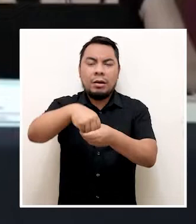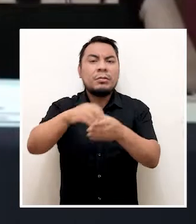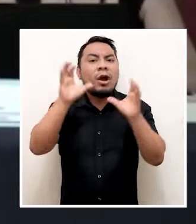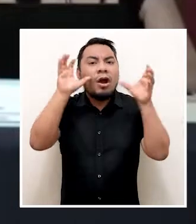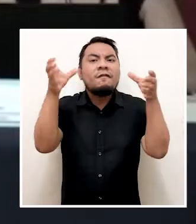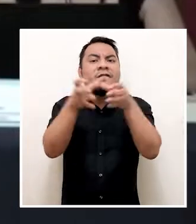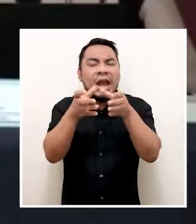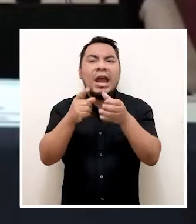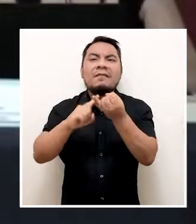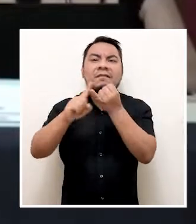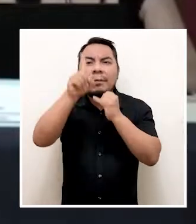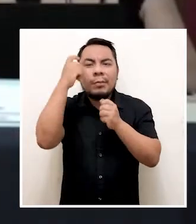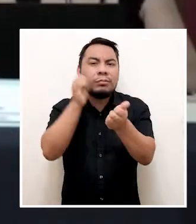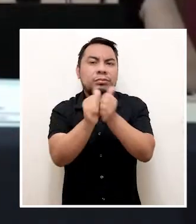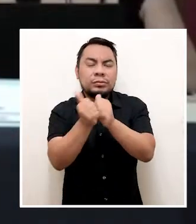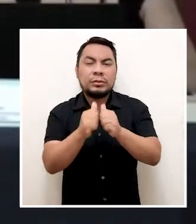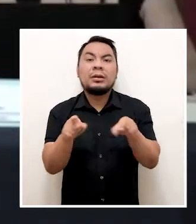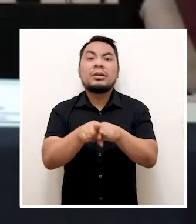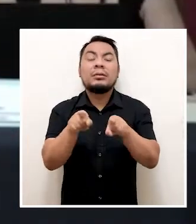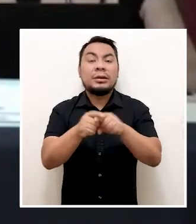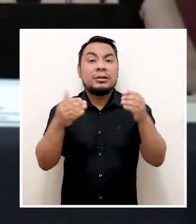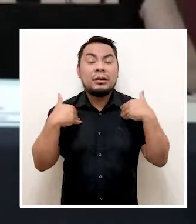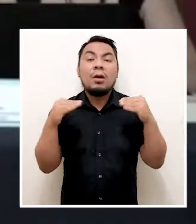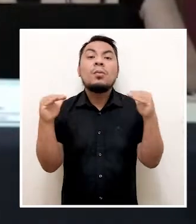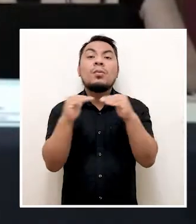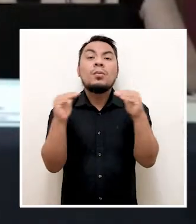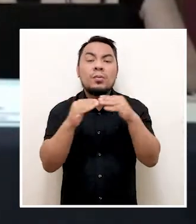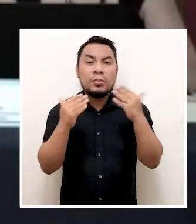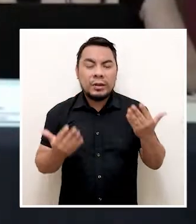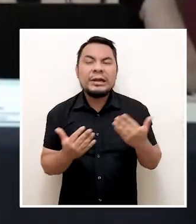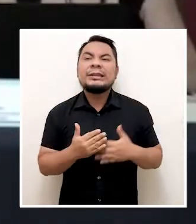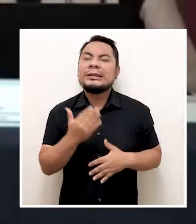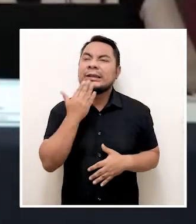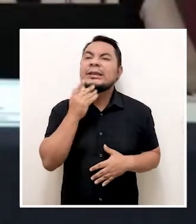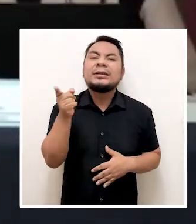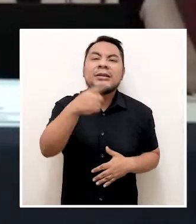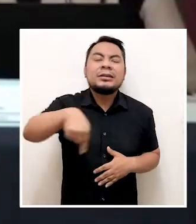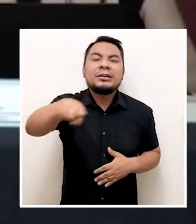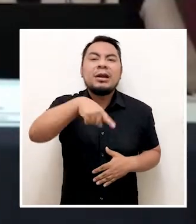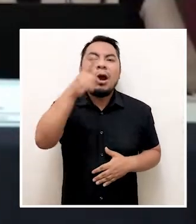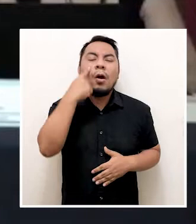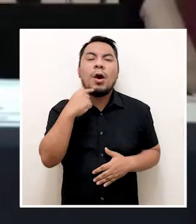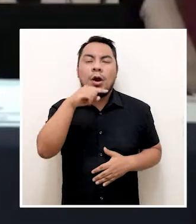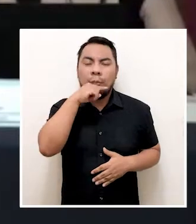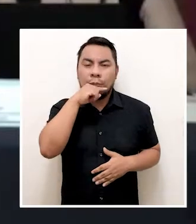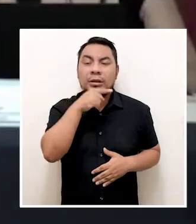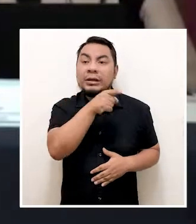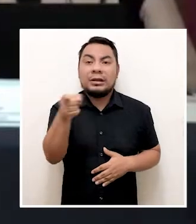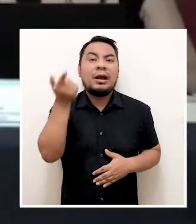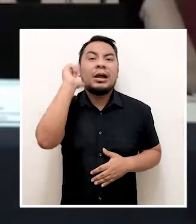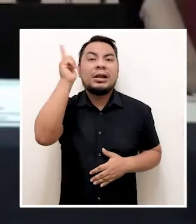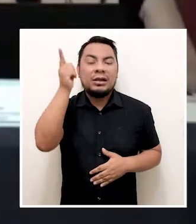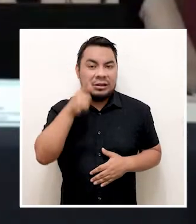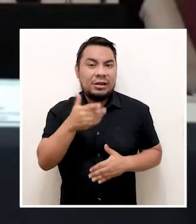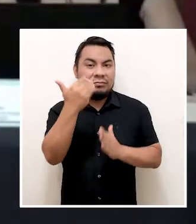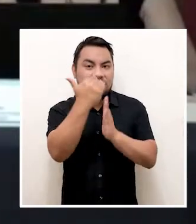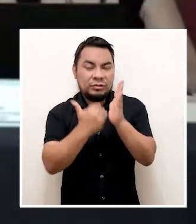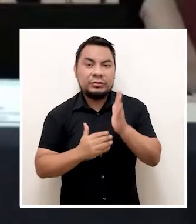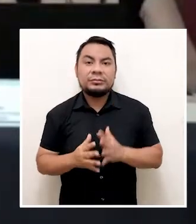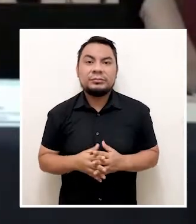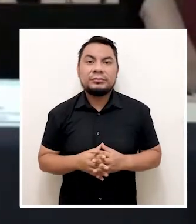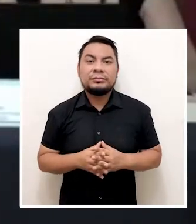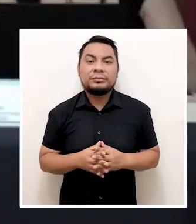mujeres en la conformación de listas, sino que también vamos a tener igualdad entre hombres y mujeres entre quienes